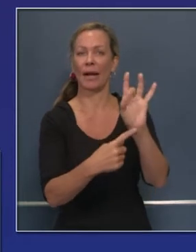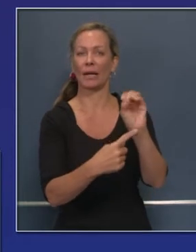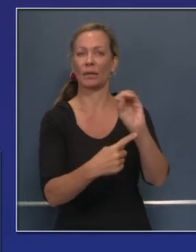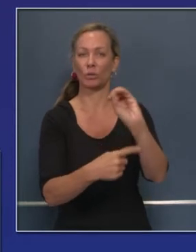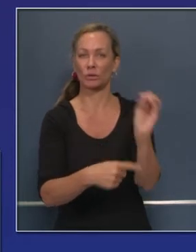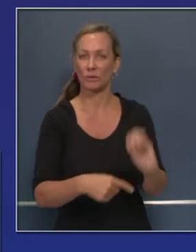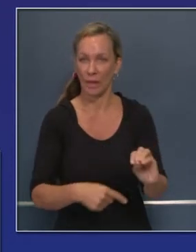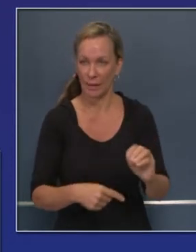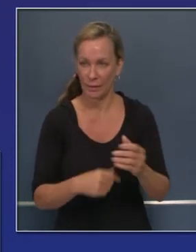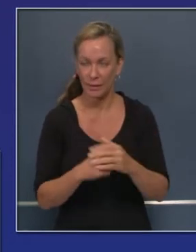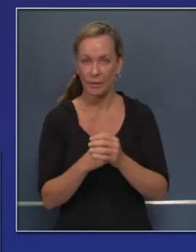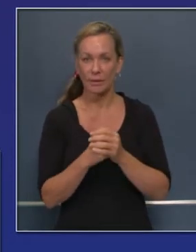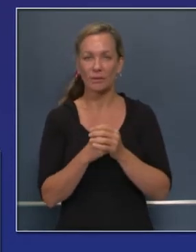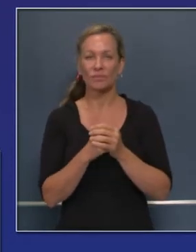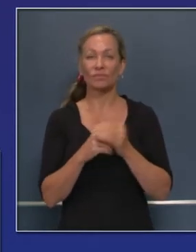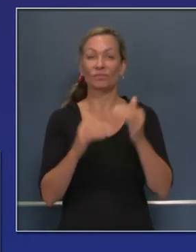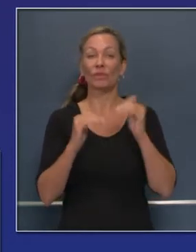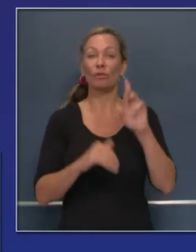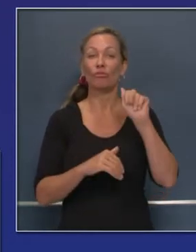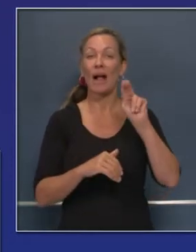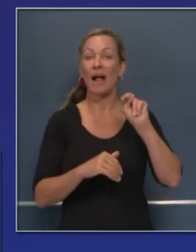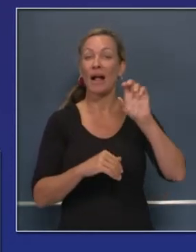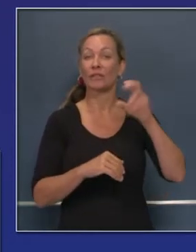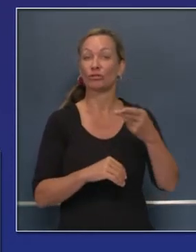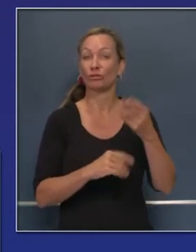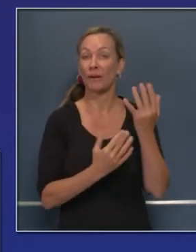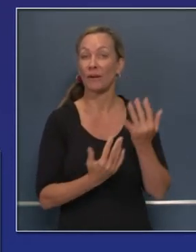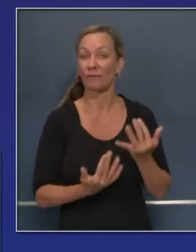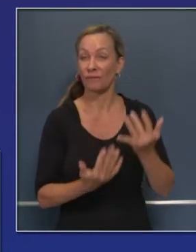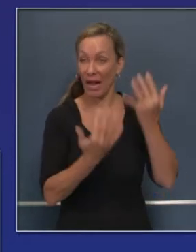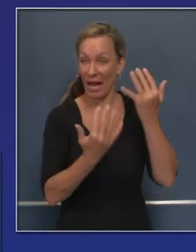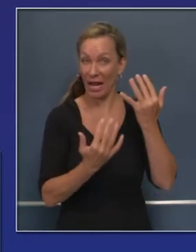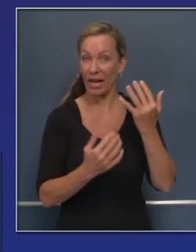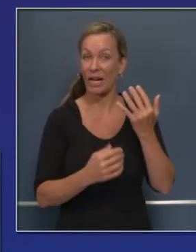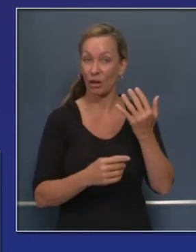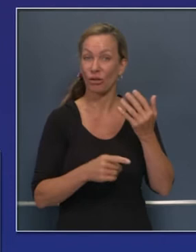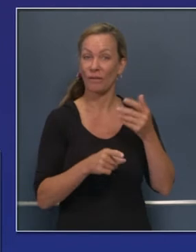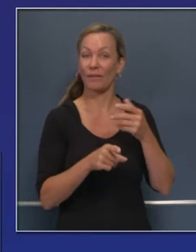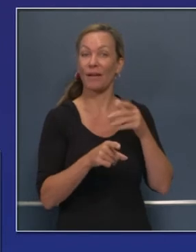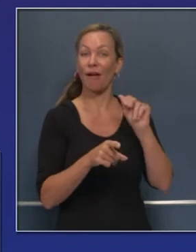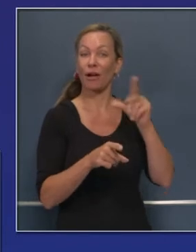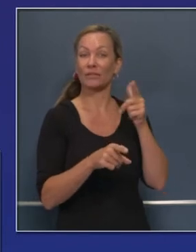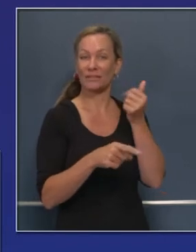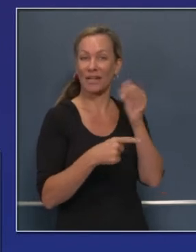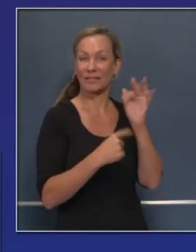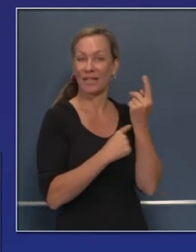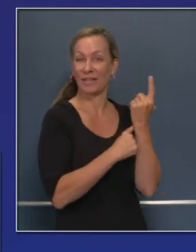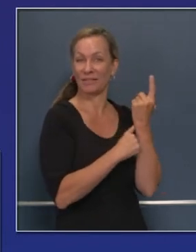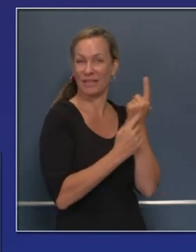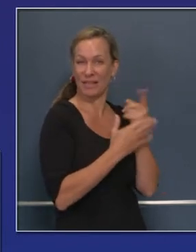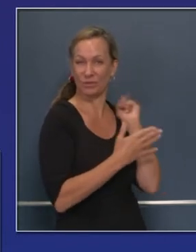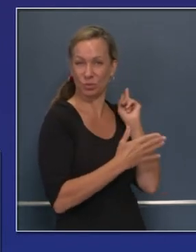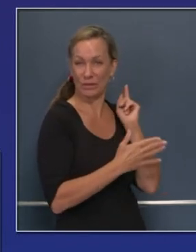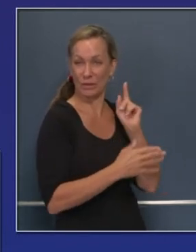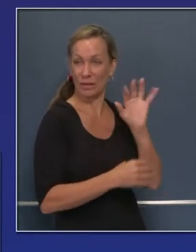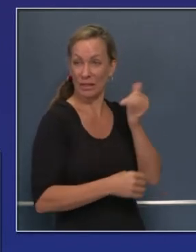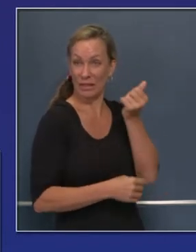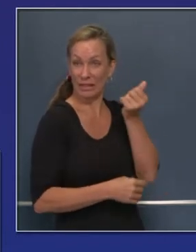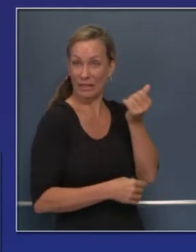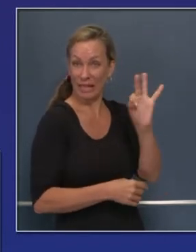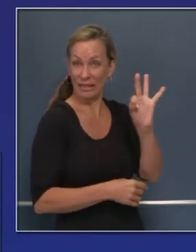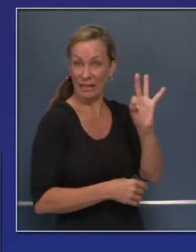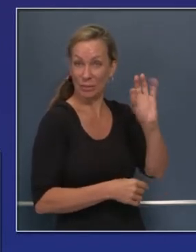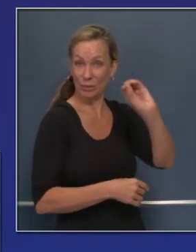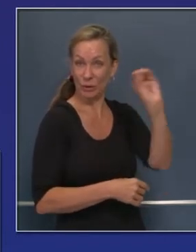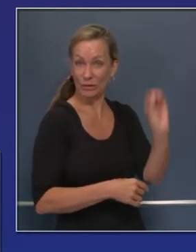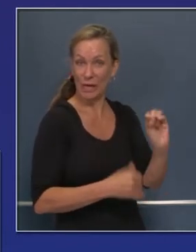81%. Esto les muestra lo que es posible y lo que estamos haciendo a lo largo de los últimos cinco o seis días. Y